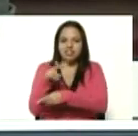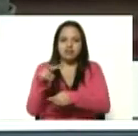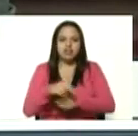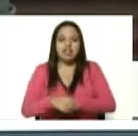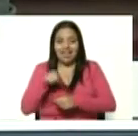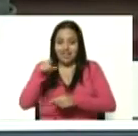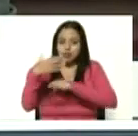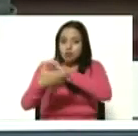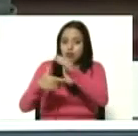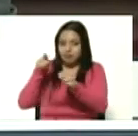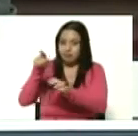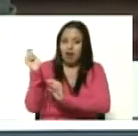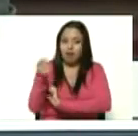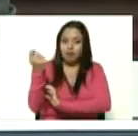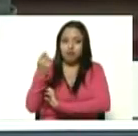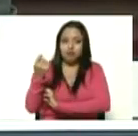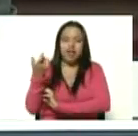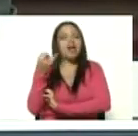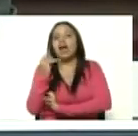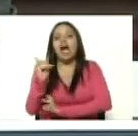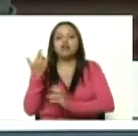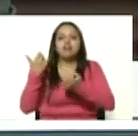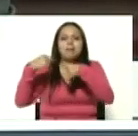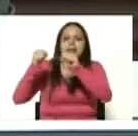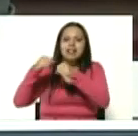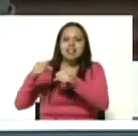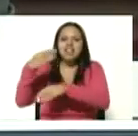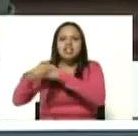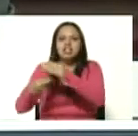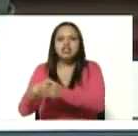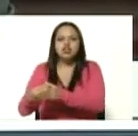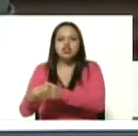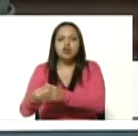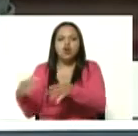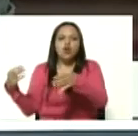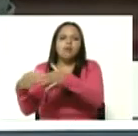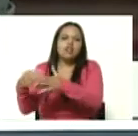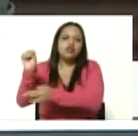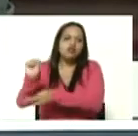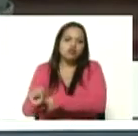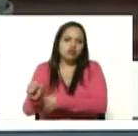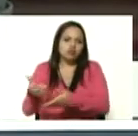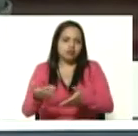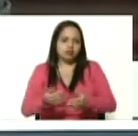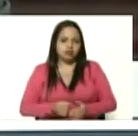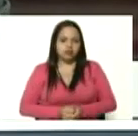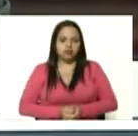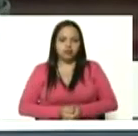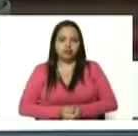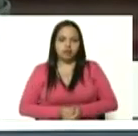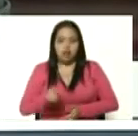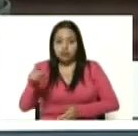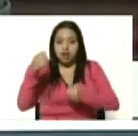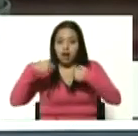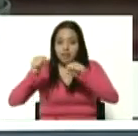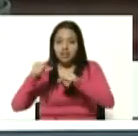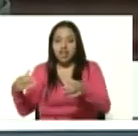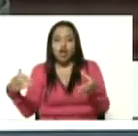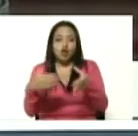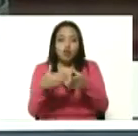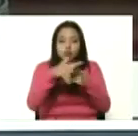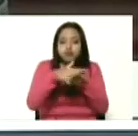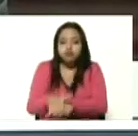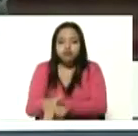PURE es un ensayo del comando sur de Craig Faller es un ensayo de la oligarquía